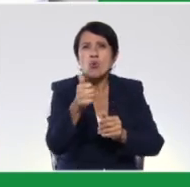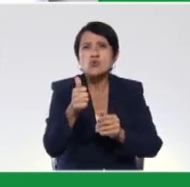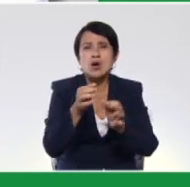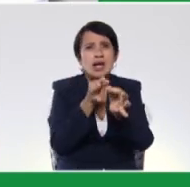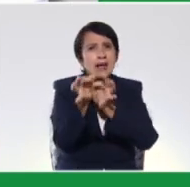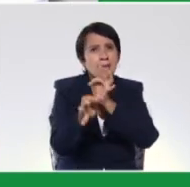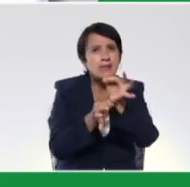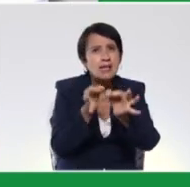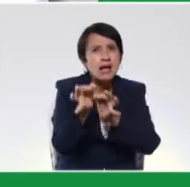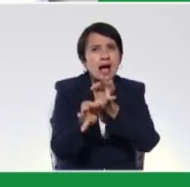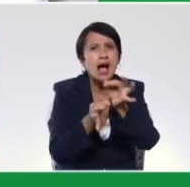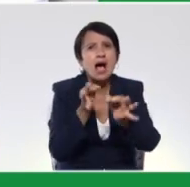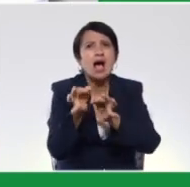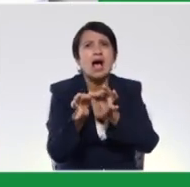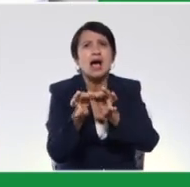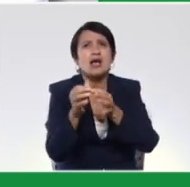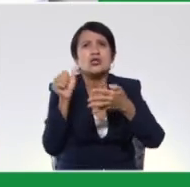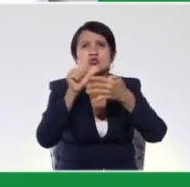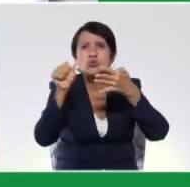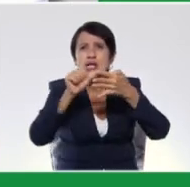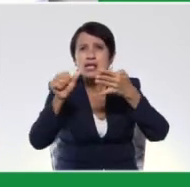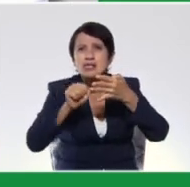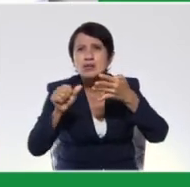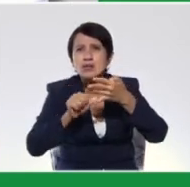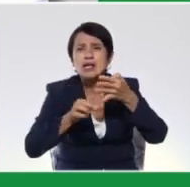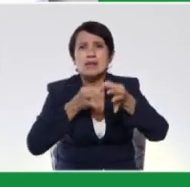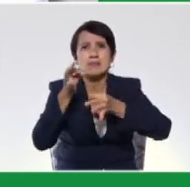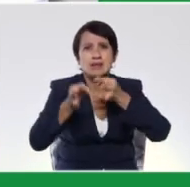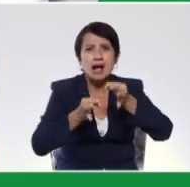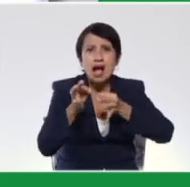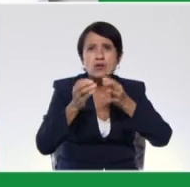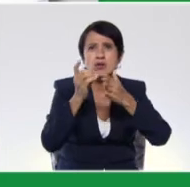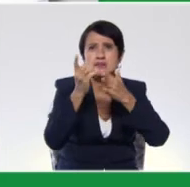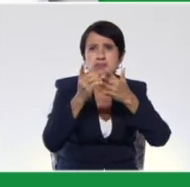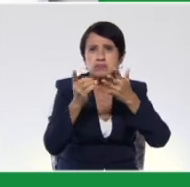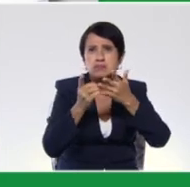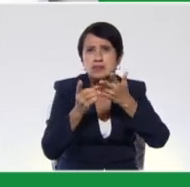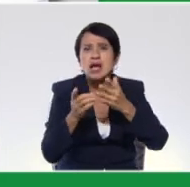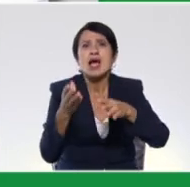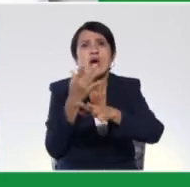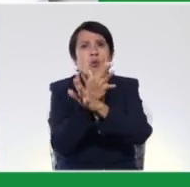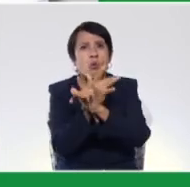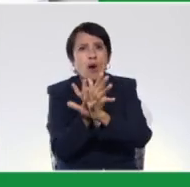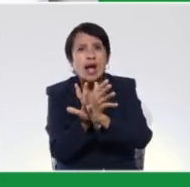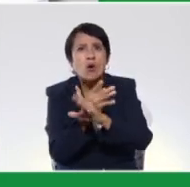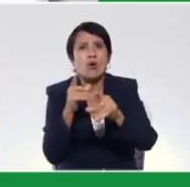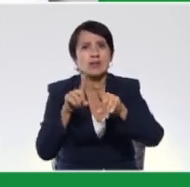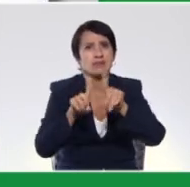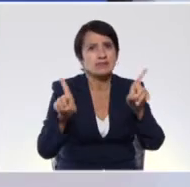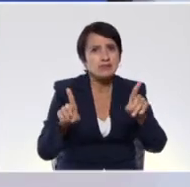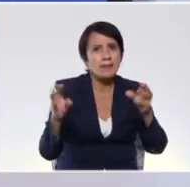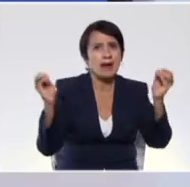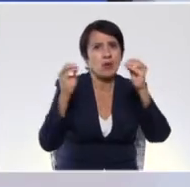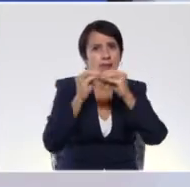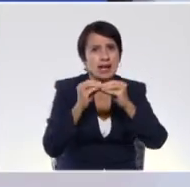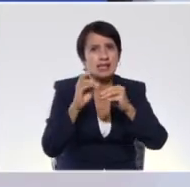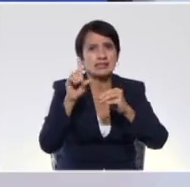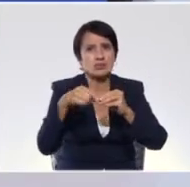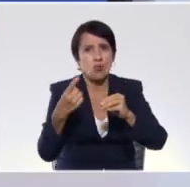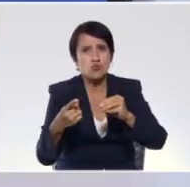Explicar cada tipo de sustantivo y ejemplificarlo. Emplear juegos para afianzar las diferencias entre uno y otro.